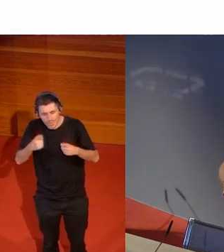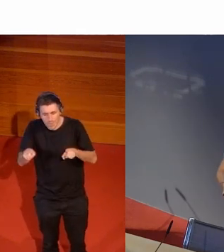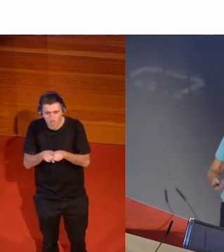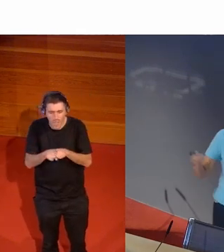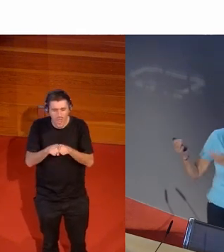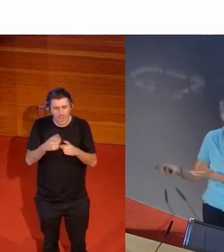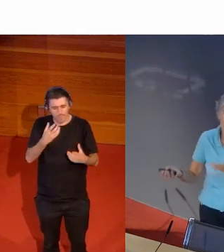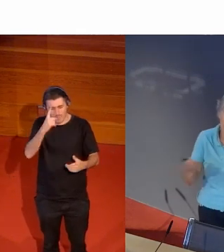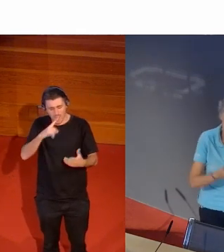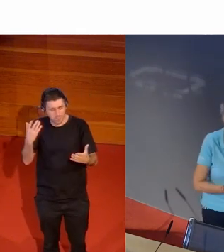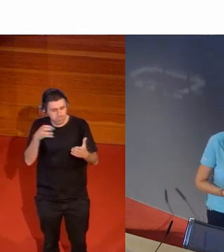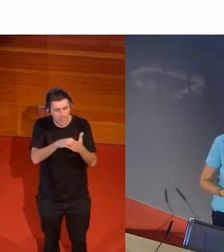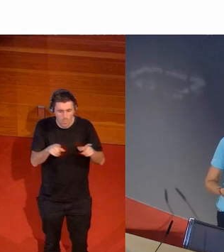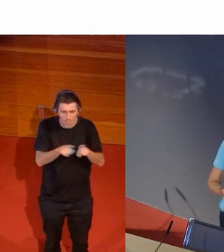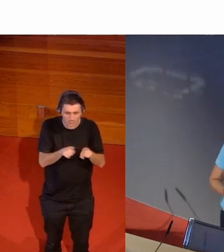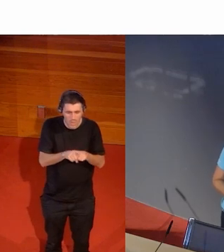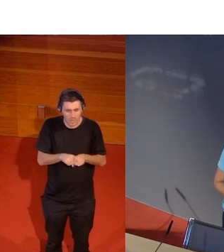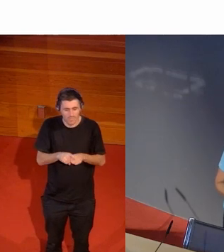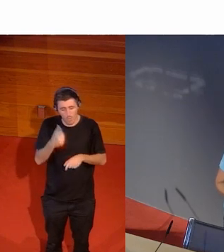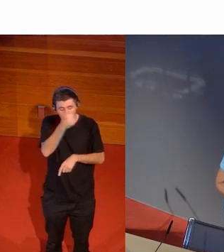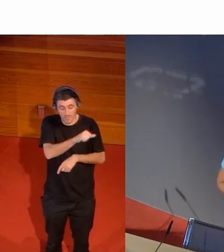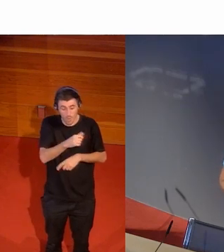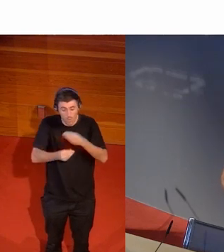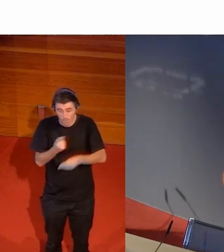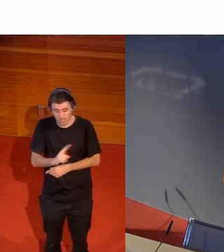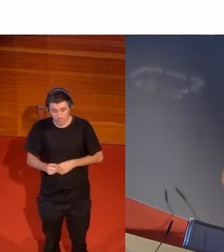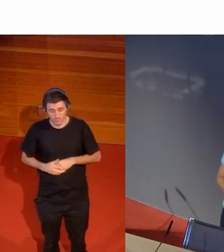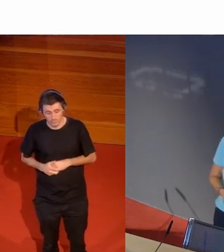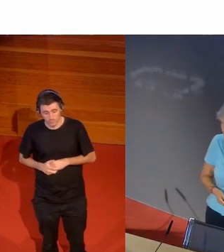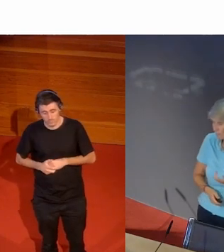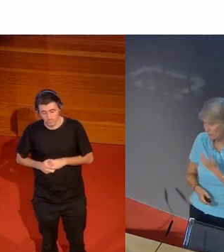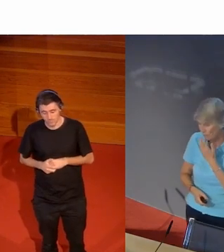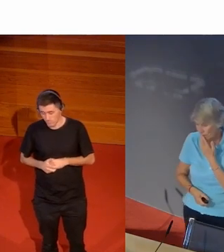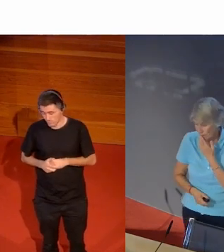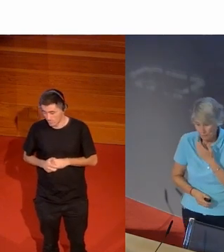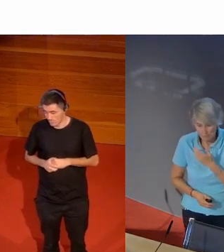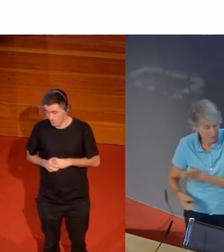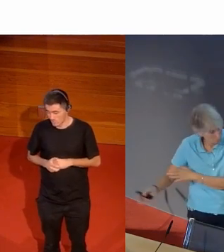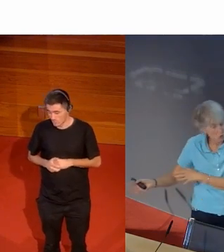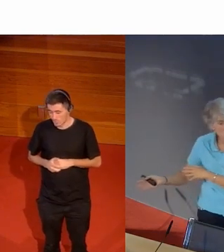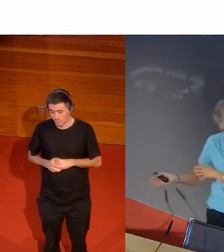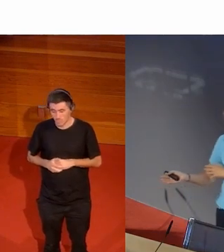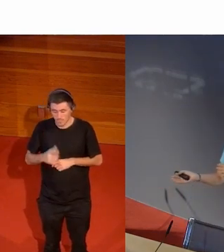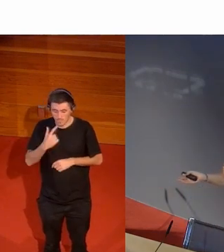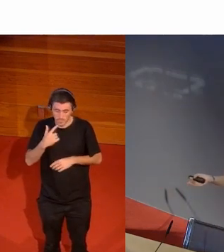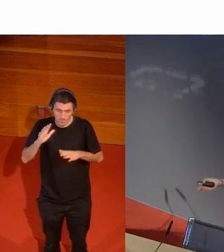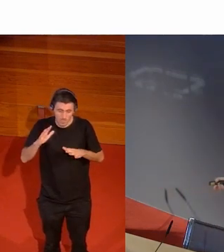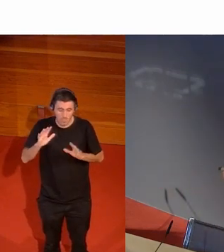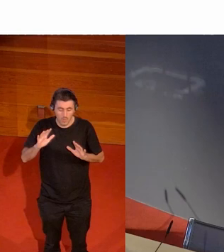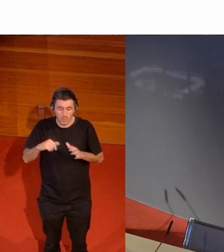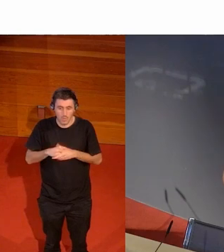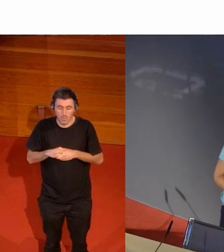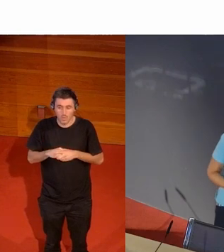foto el mismo titular a la competición femenina que a la masculina no lo hacemos no lo hacemos dices bueno esto es de 2010